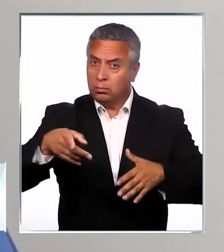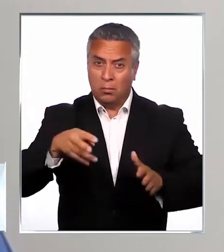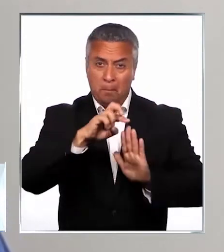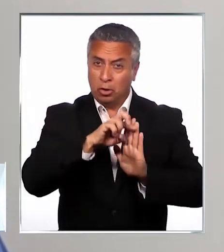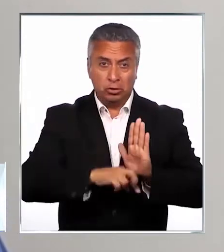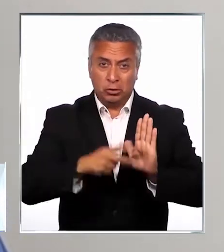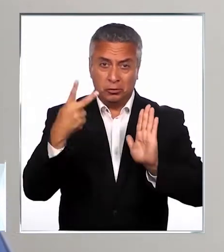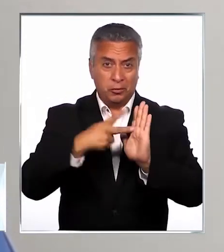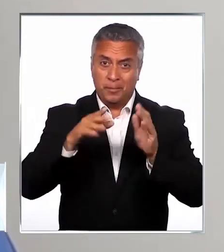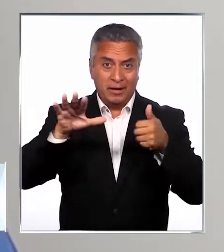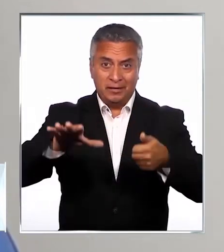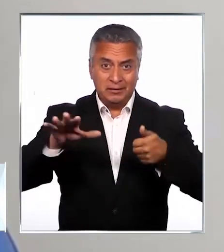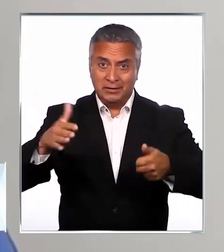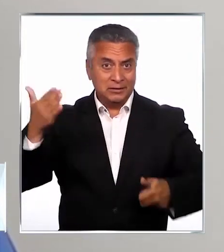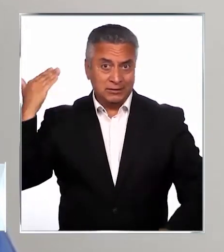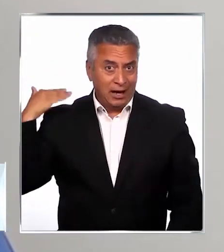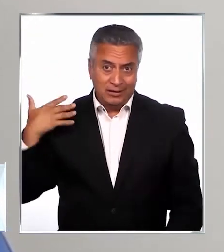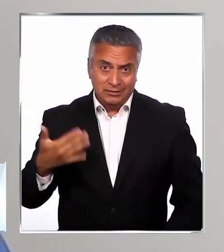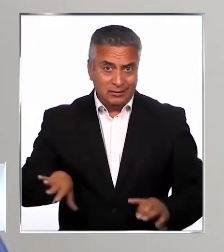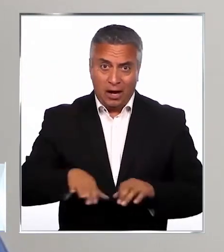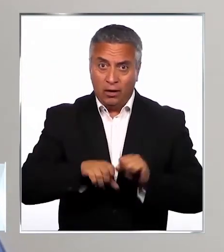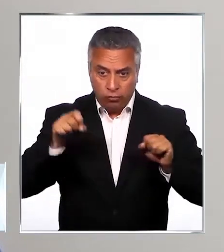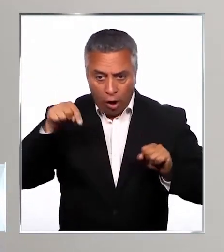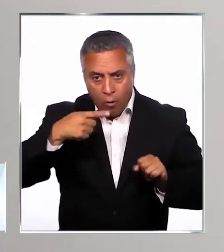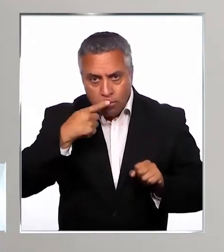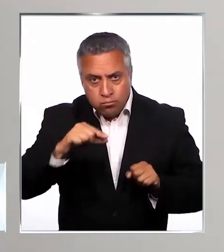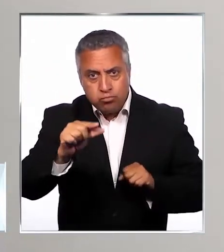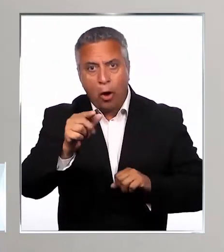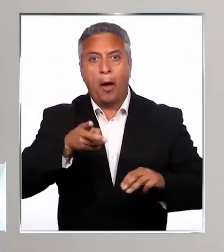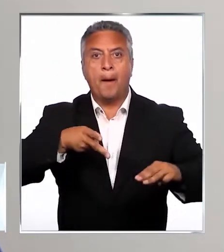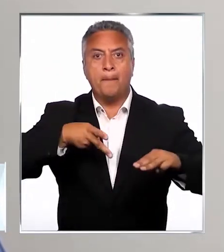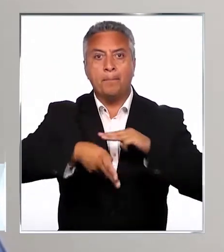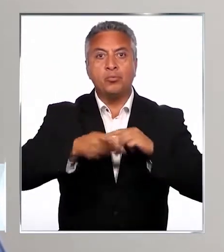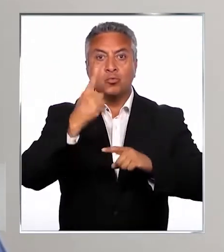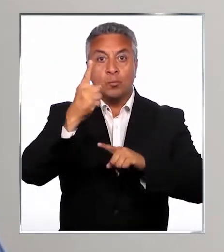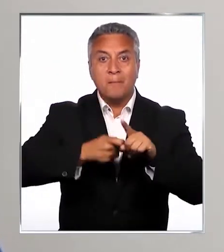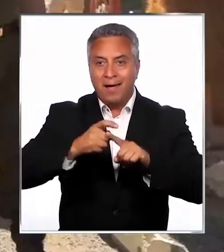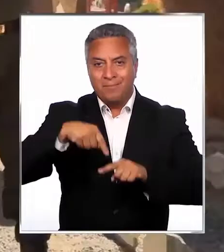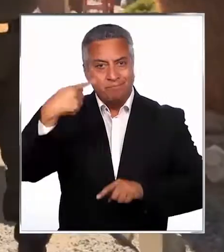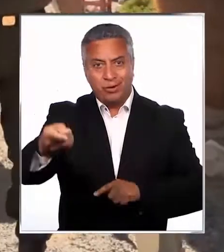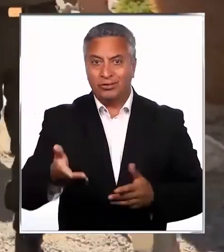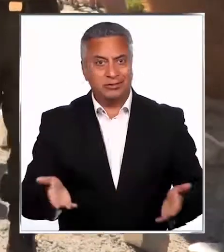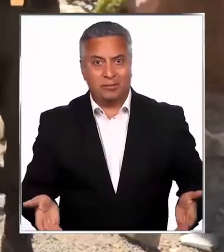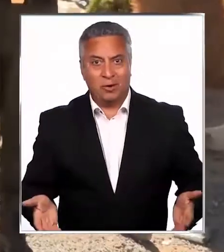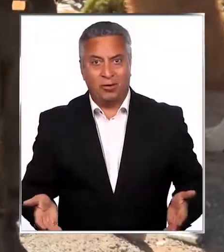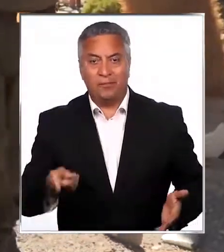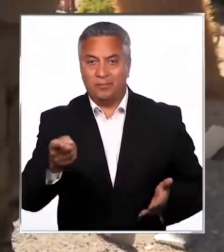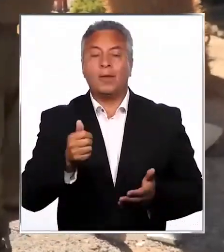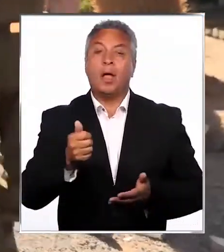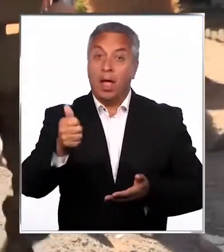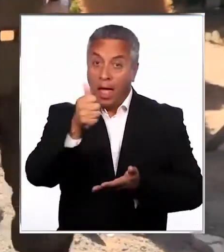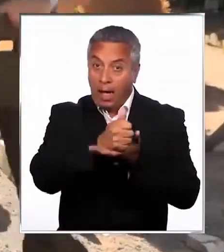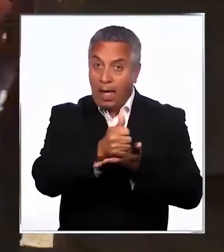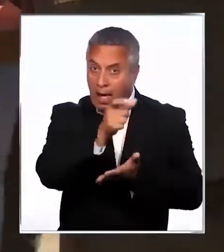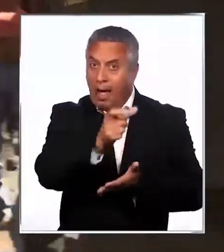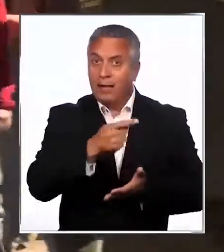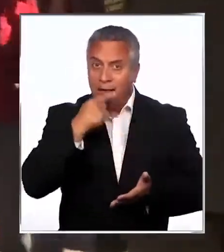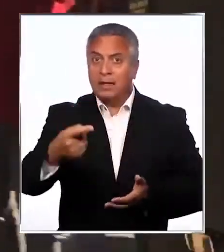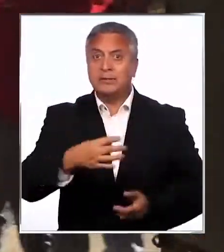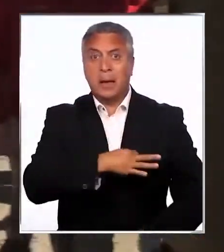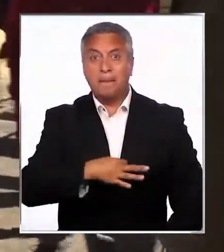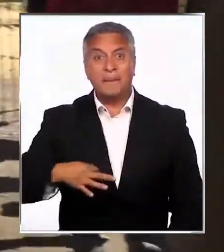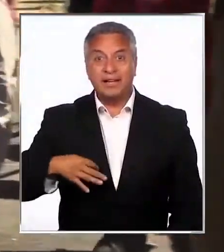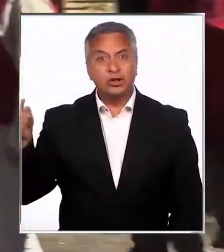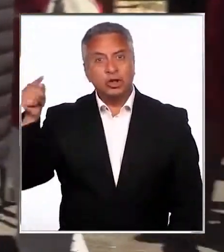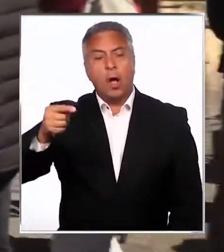proyecto del año 2016 que tiene su cúlmine y estaría listo para su inauguración en el próximo mes. Para el Edil, todas las medidas anunciadas por el